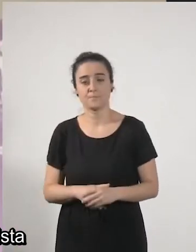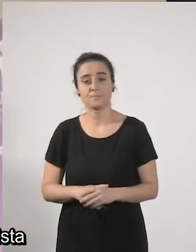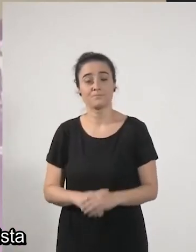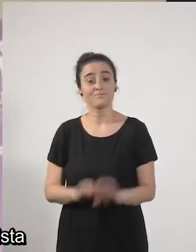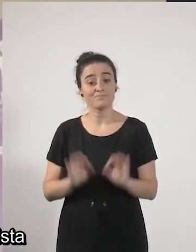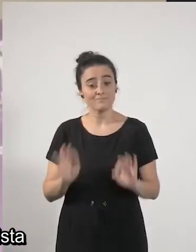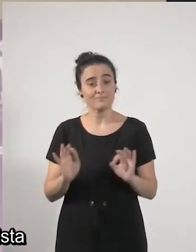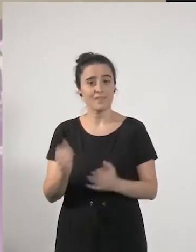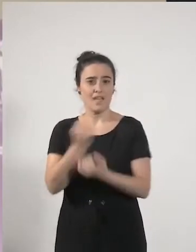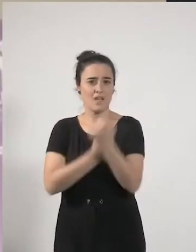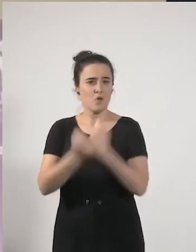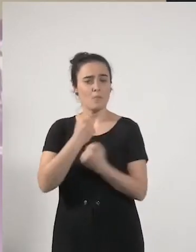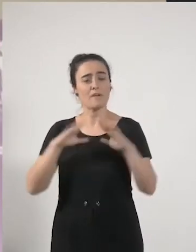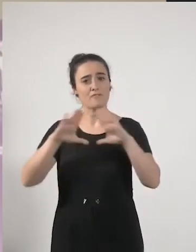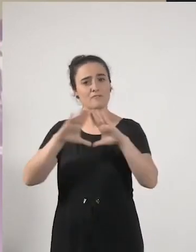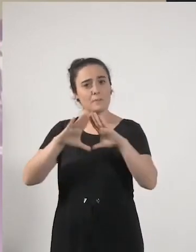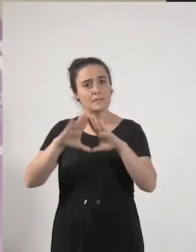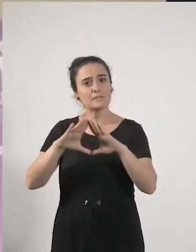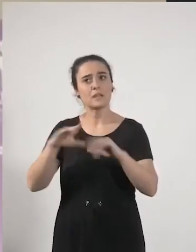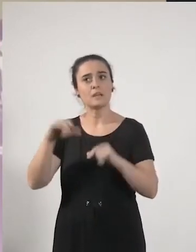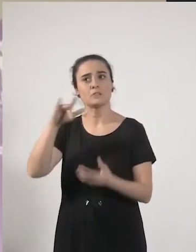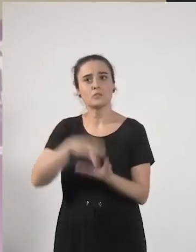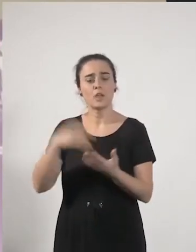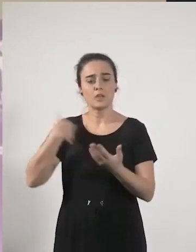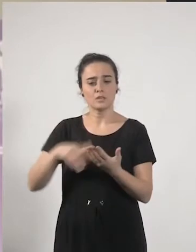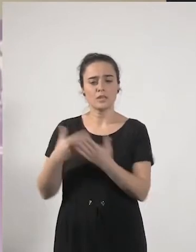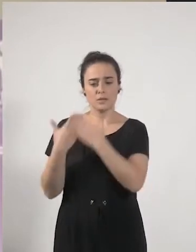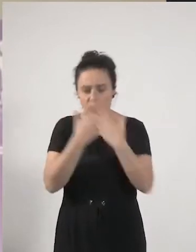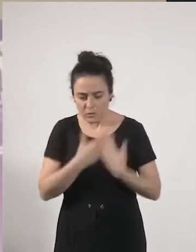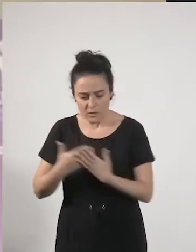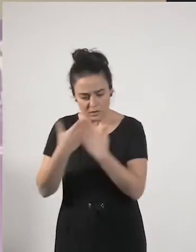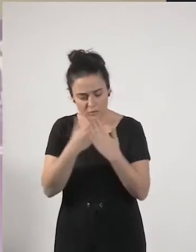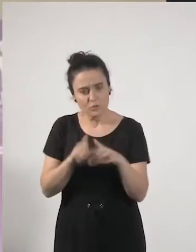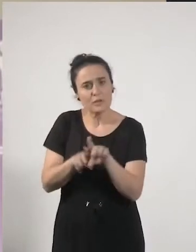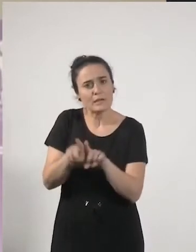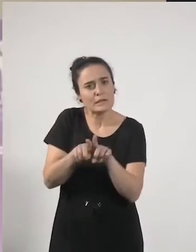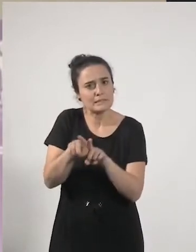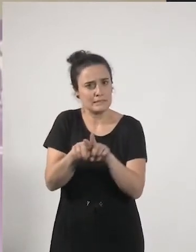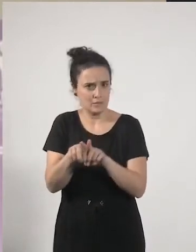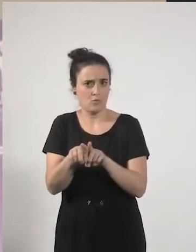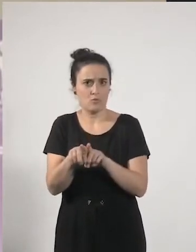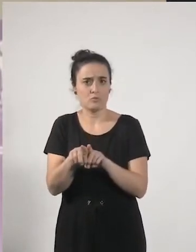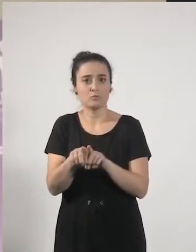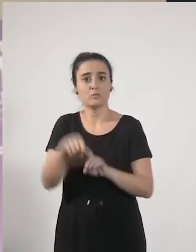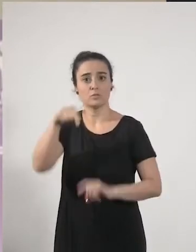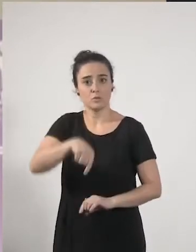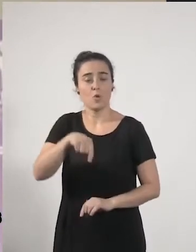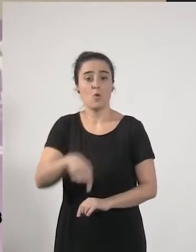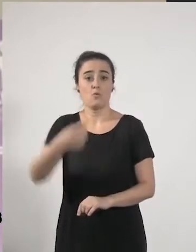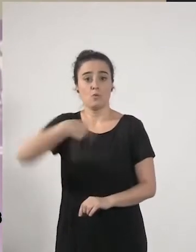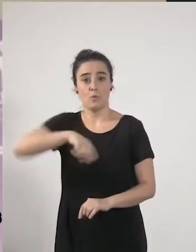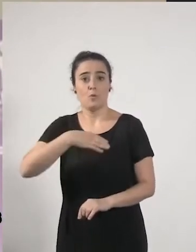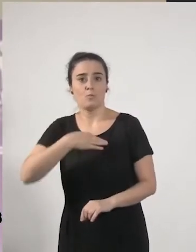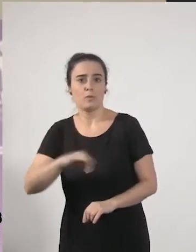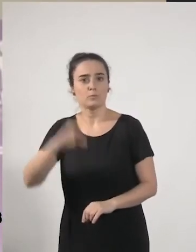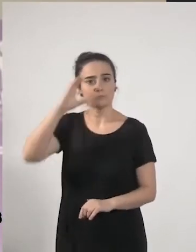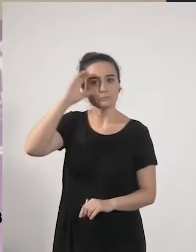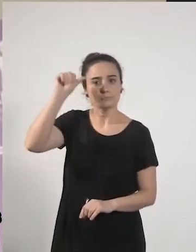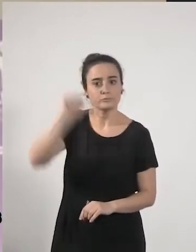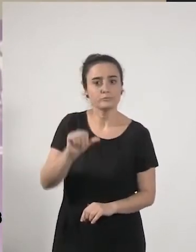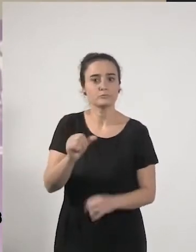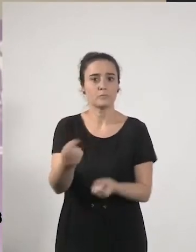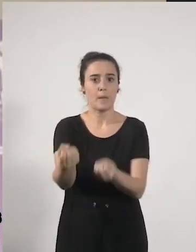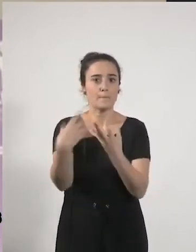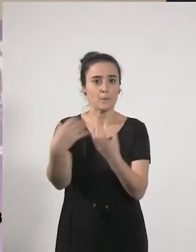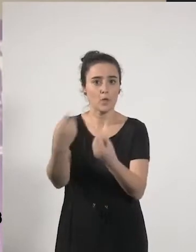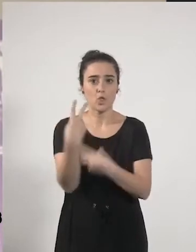la economía feminista lleva a cabo un estudio crítico de la economía y hoy vamos a poder escuchar las aportaciones de